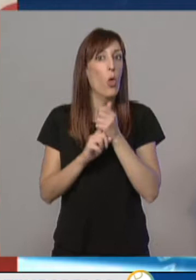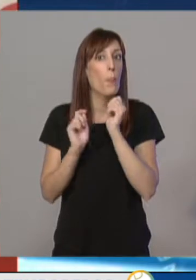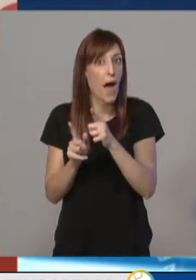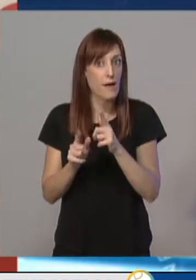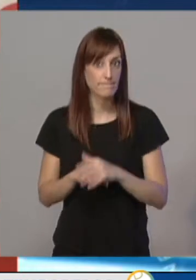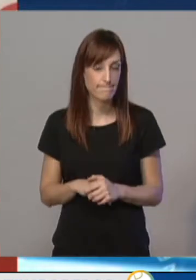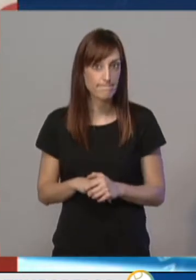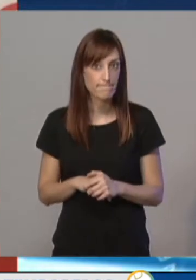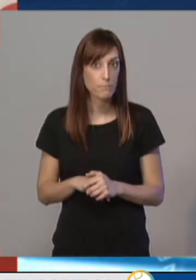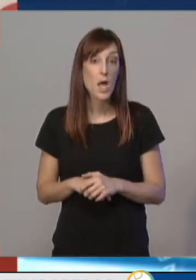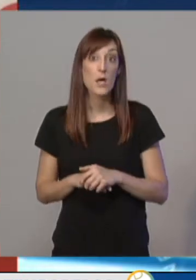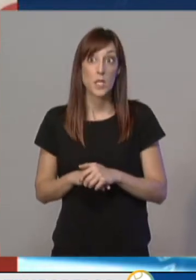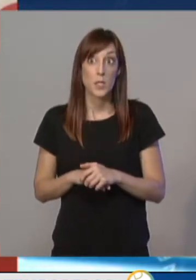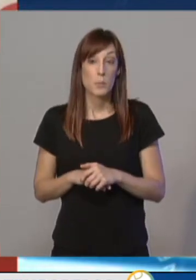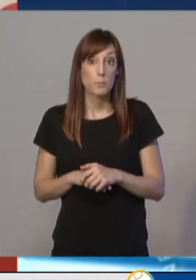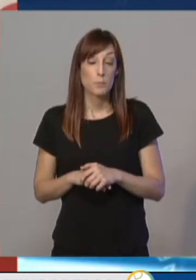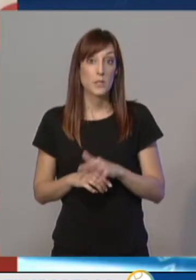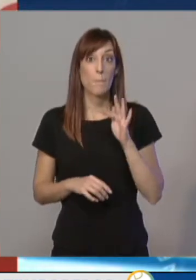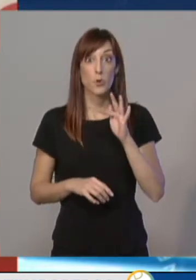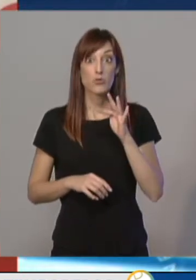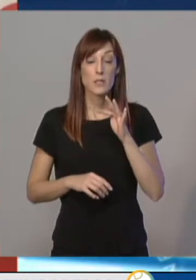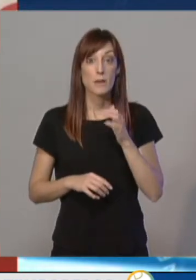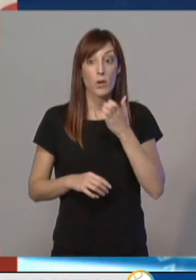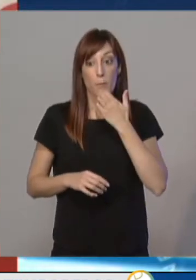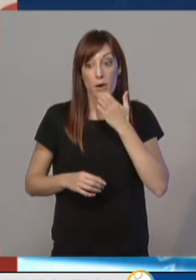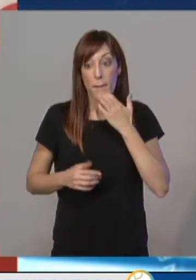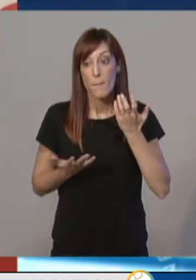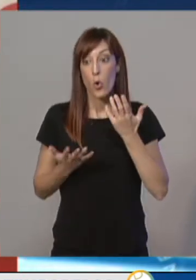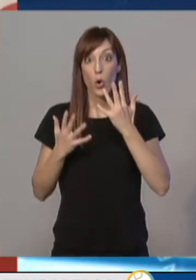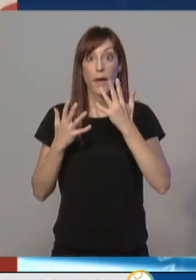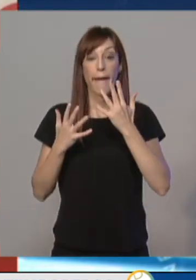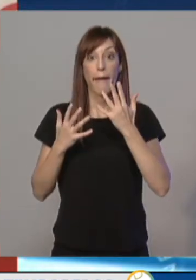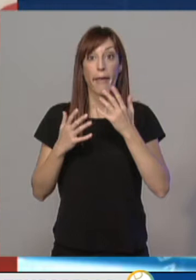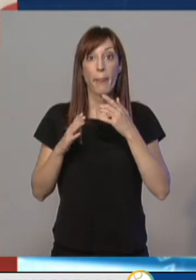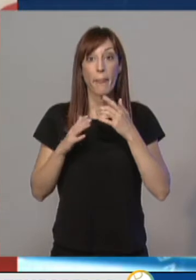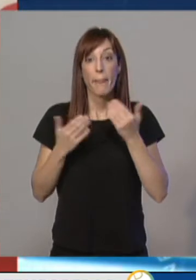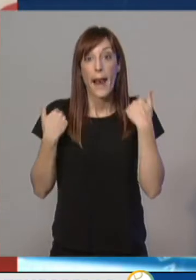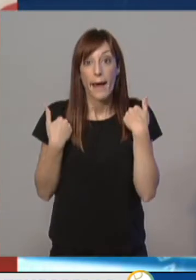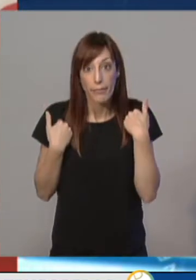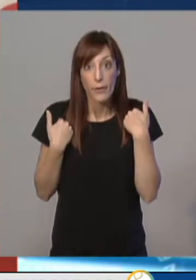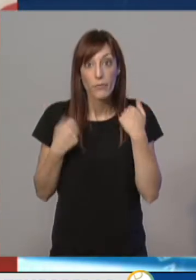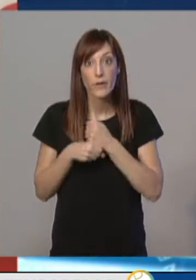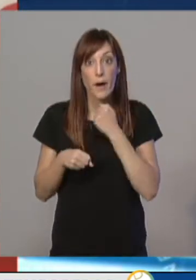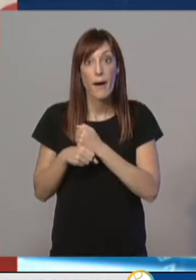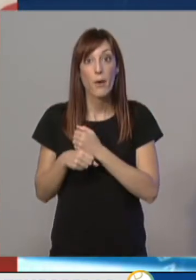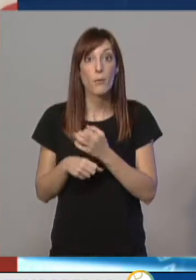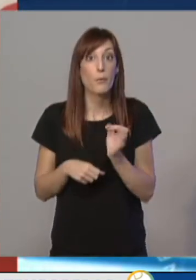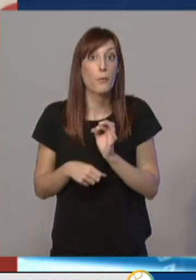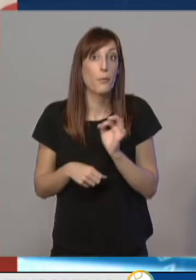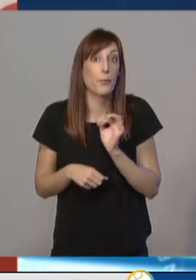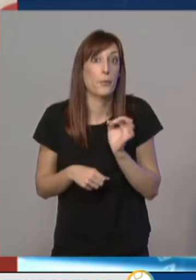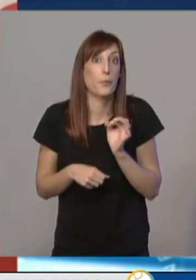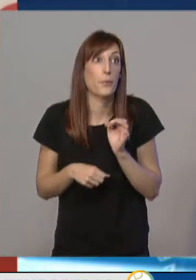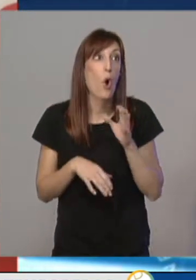de la Delegación de Trabajo o el Consejo